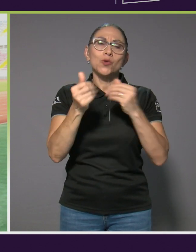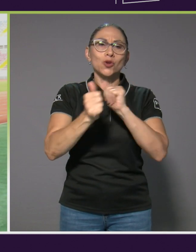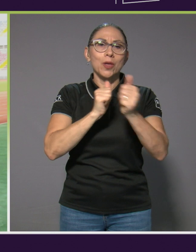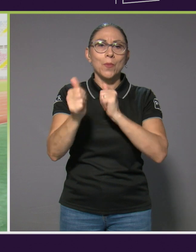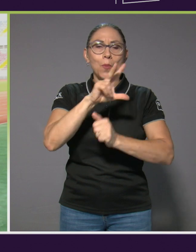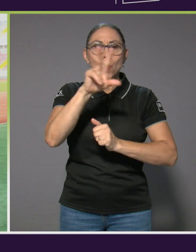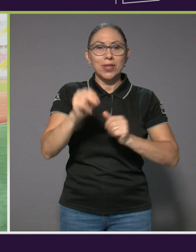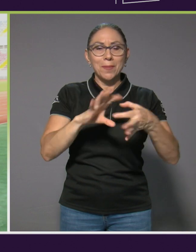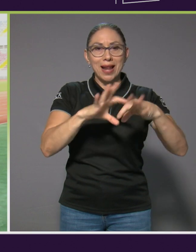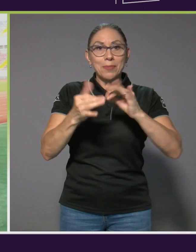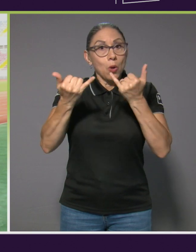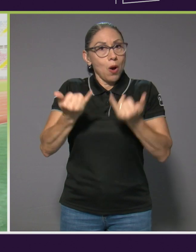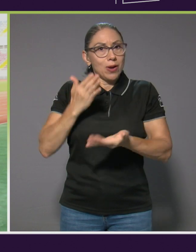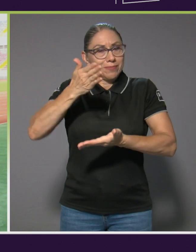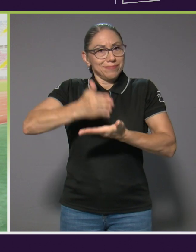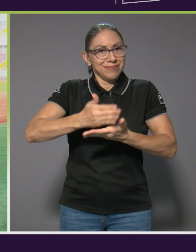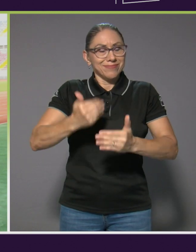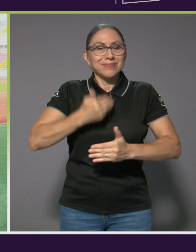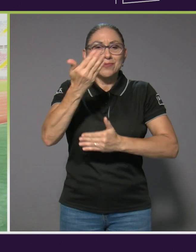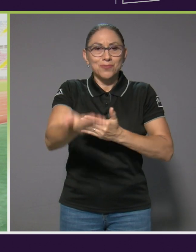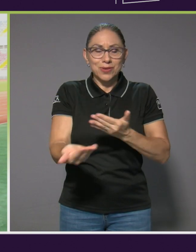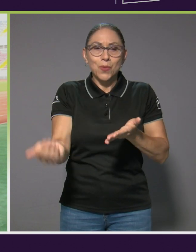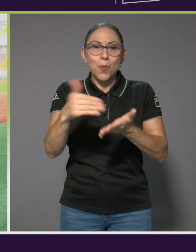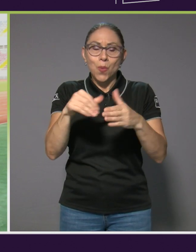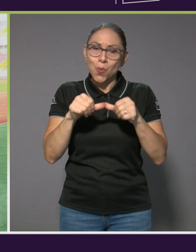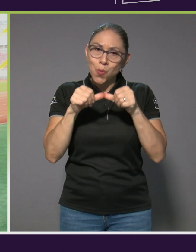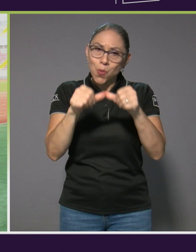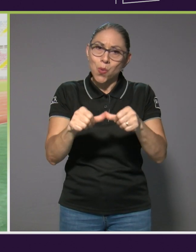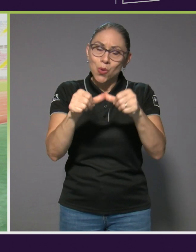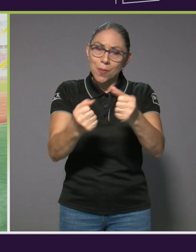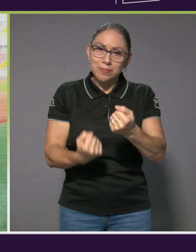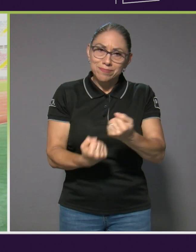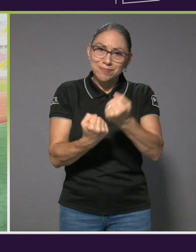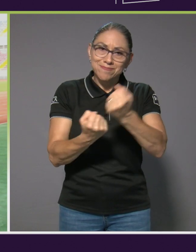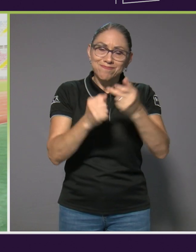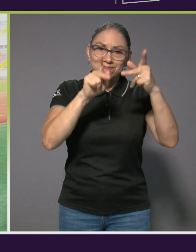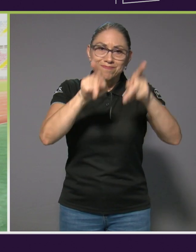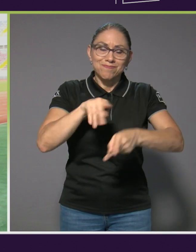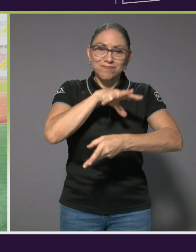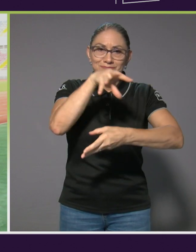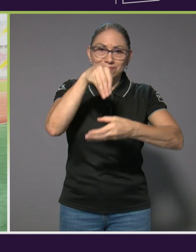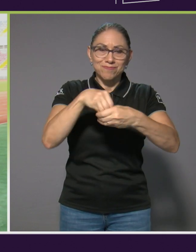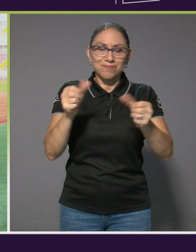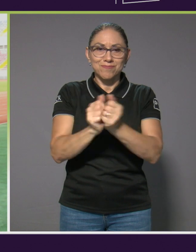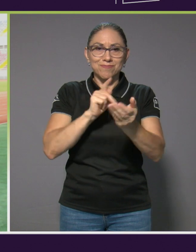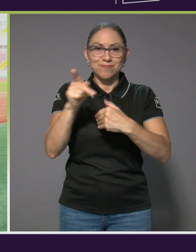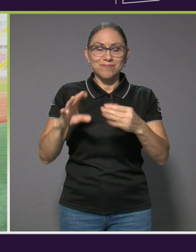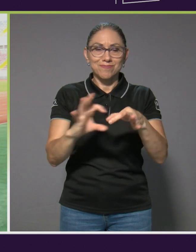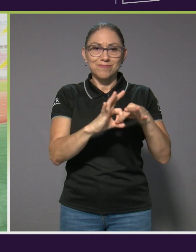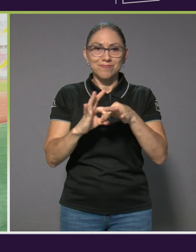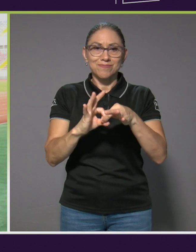pausa pero pronto estaremos de vuelta para seguir apuntándonos a la inclusión con Nexos.